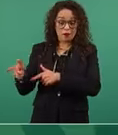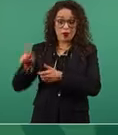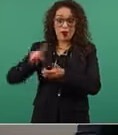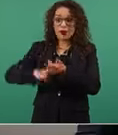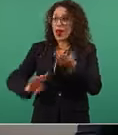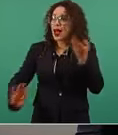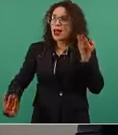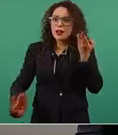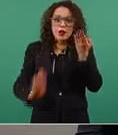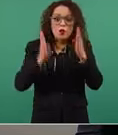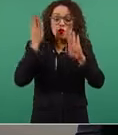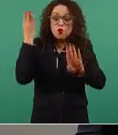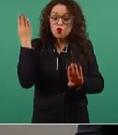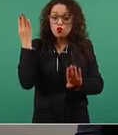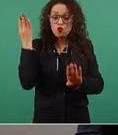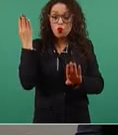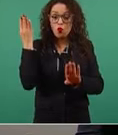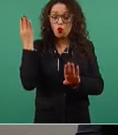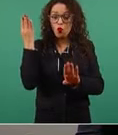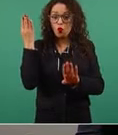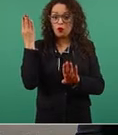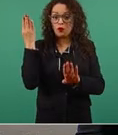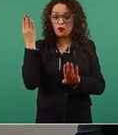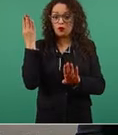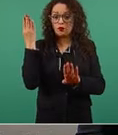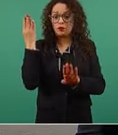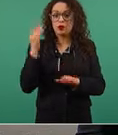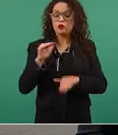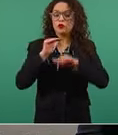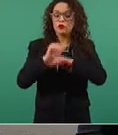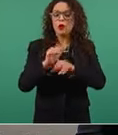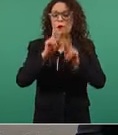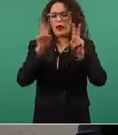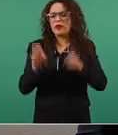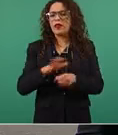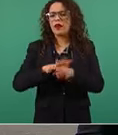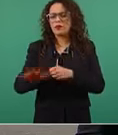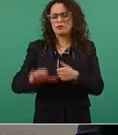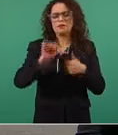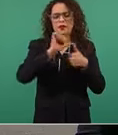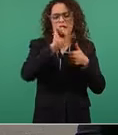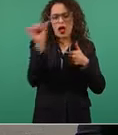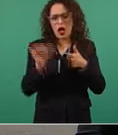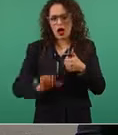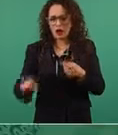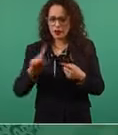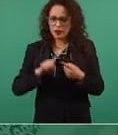de las artes, la cultura,